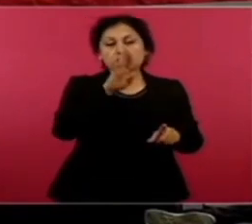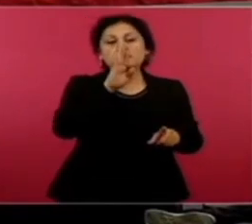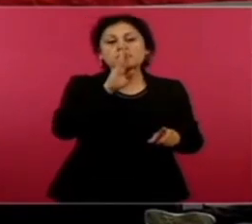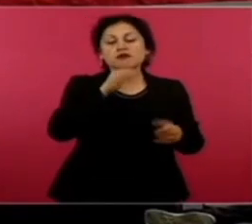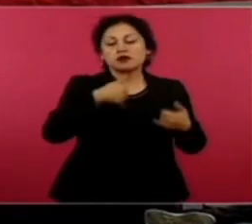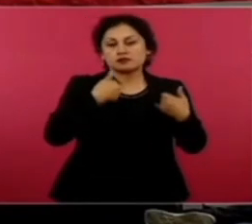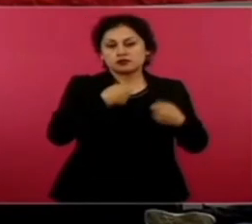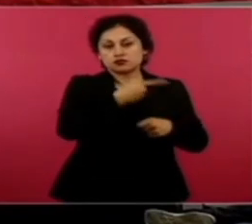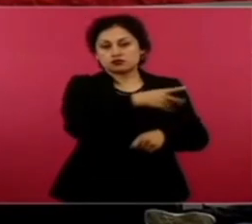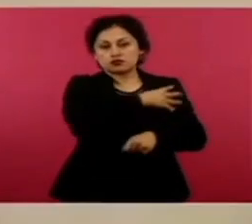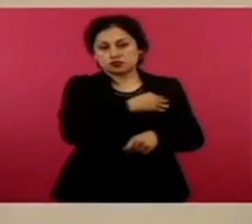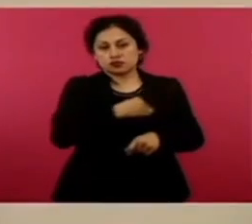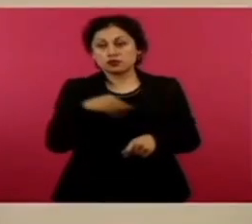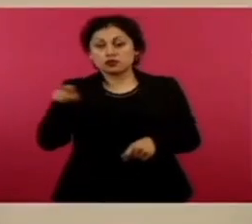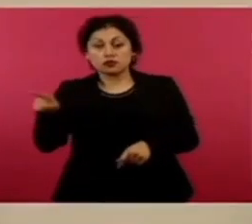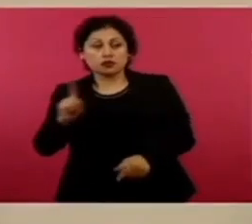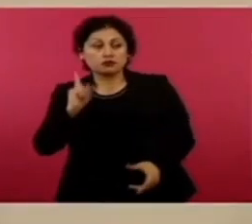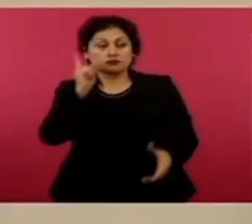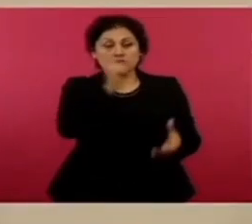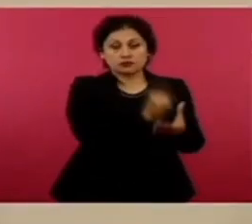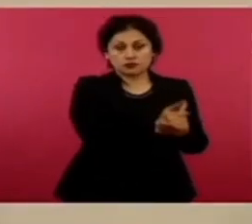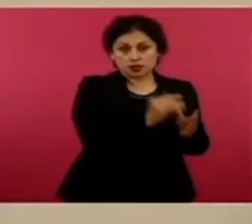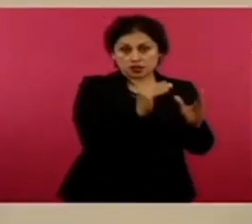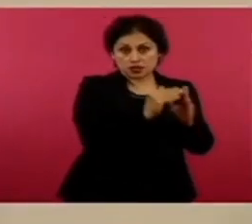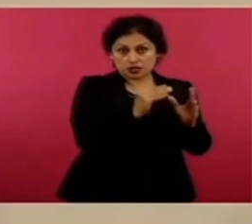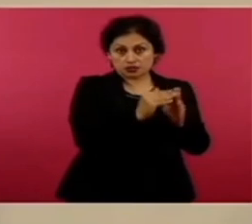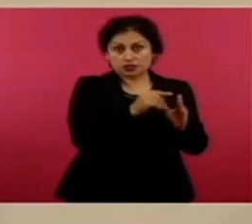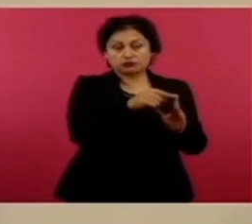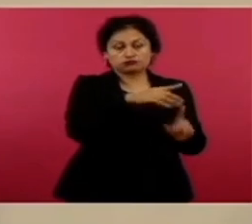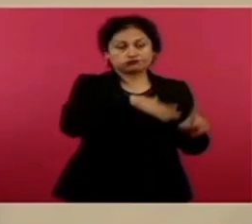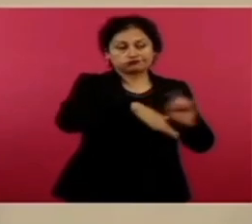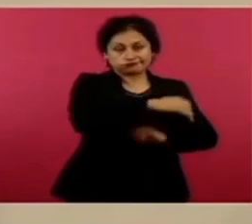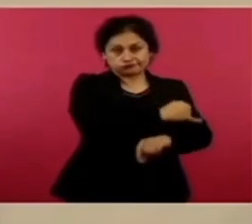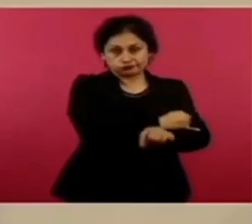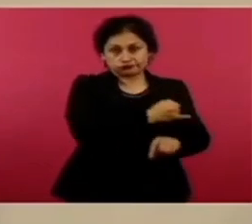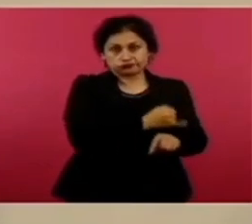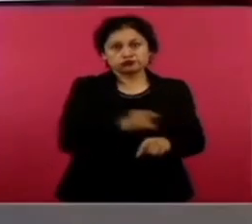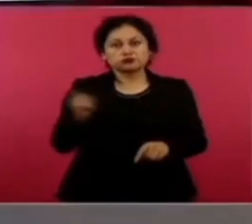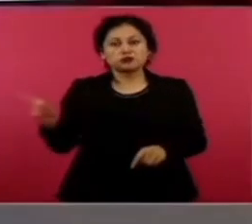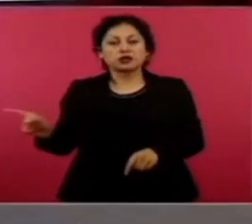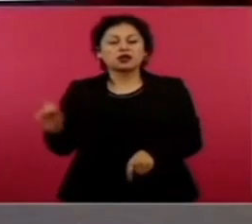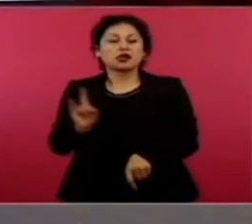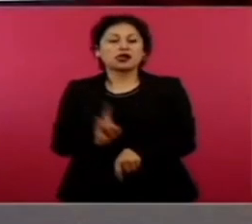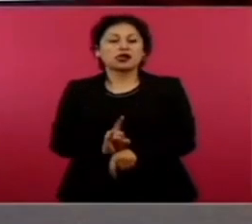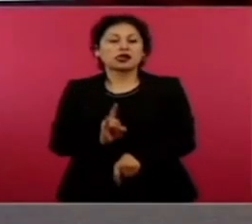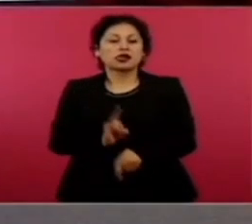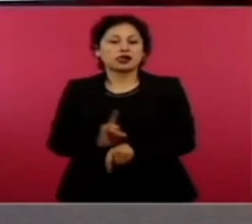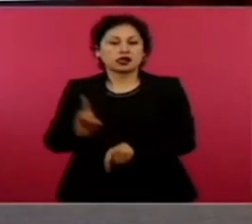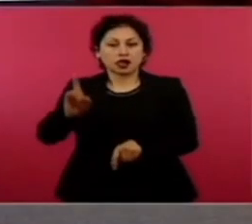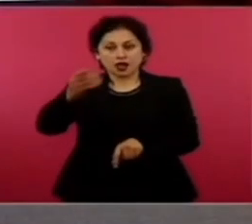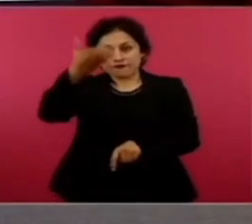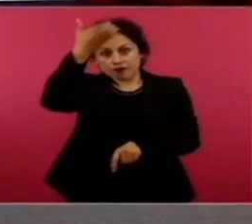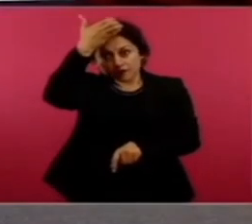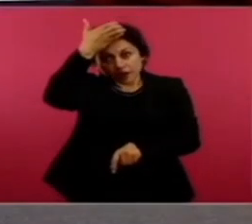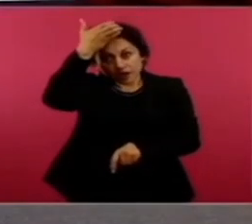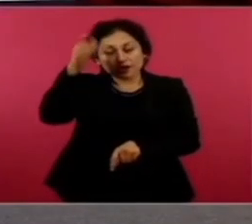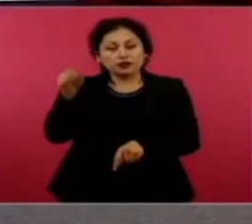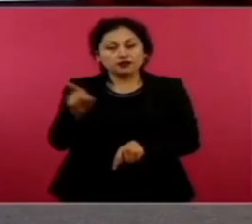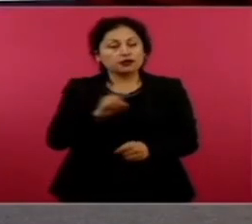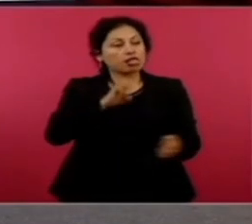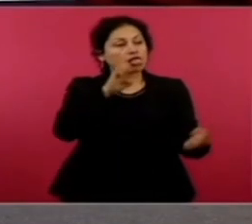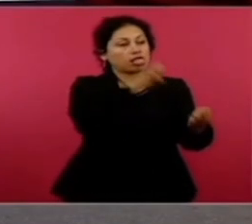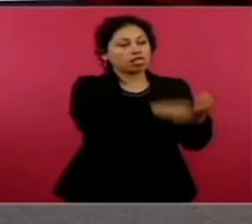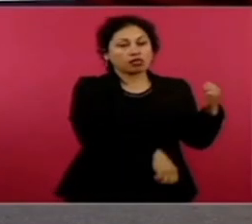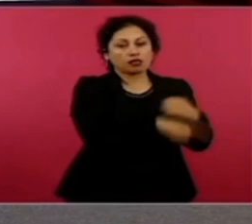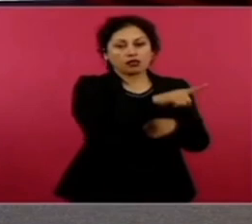resultados de la Comisión Nacional en secuestro y las unidades especializadas en secuestro en los estados, en este periodo tenemos 24